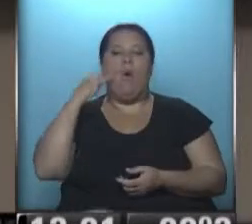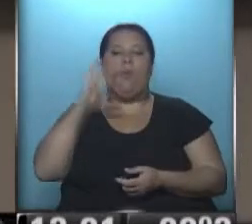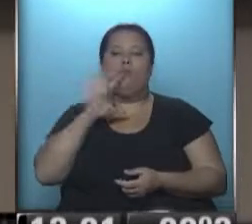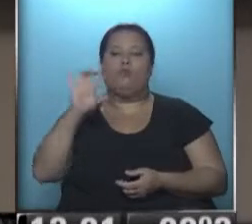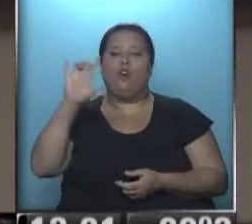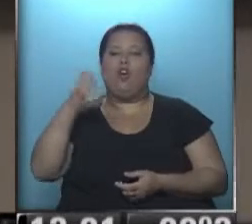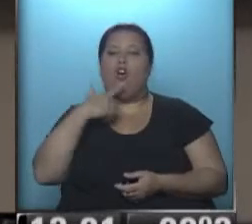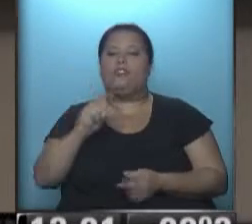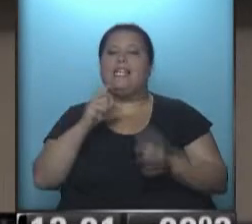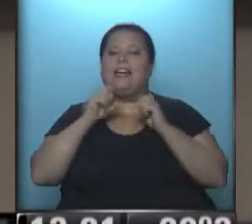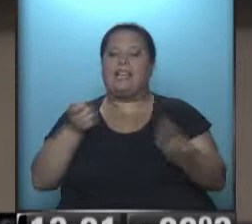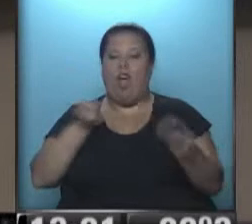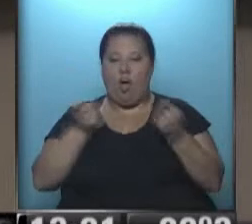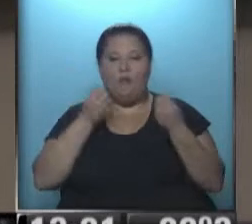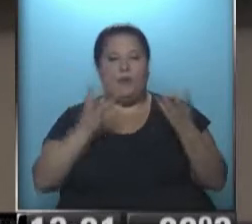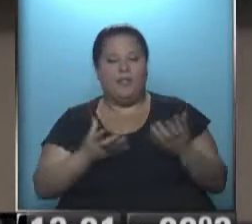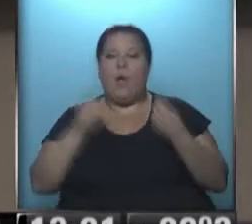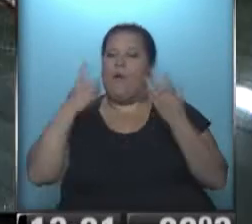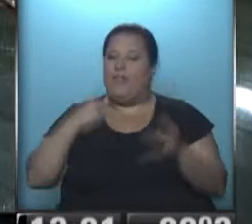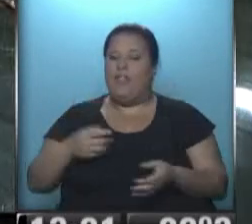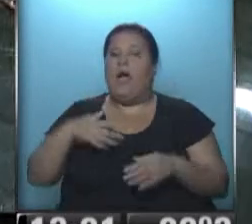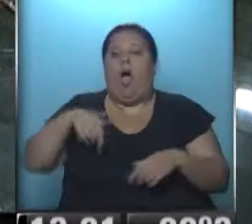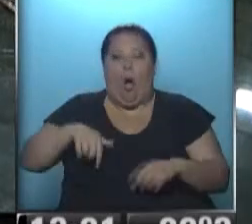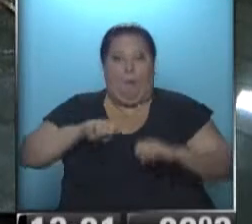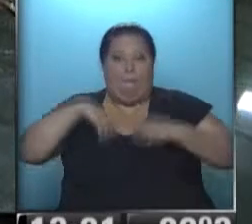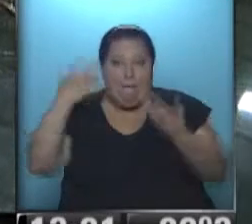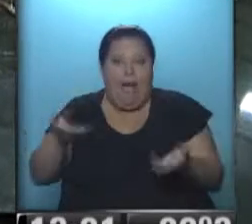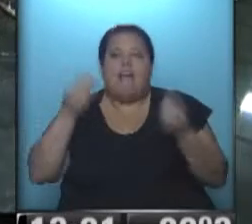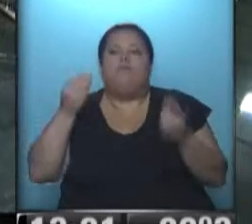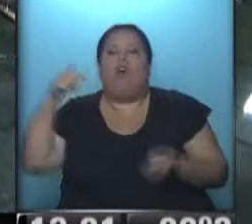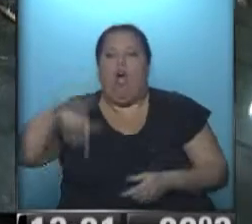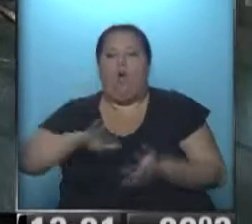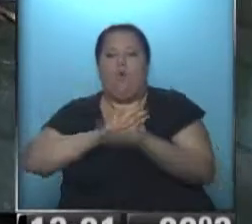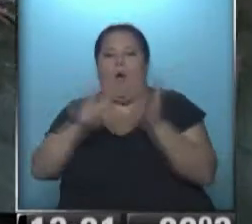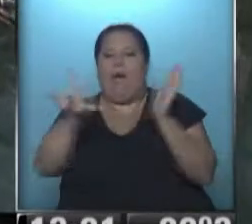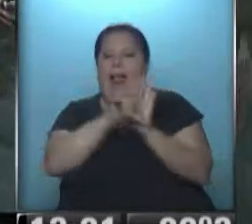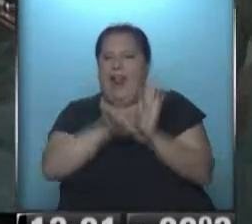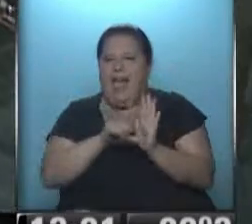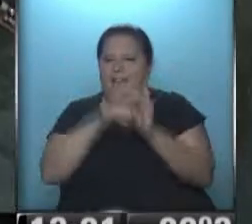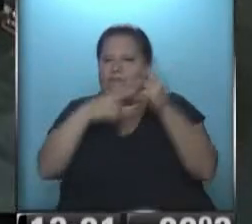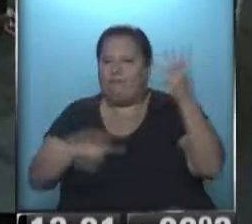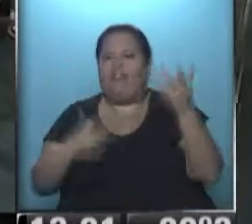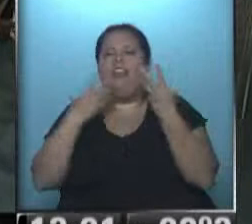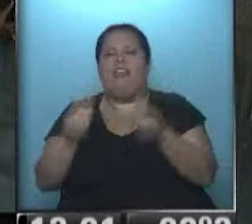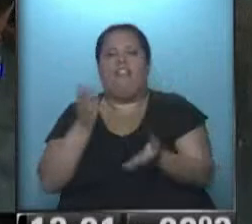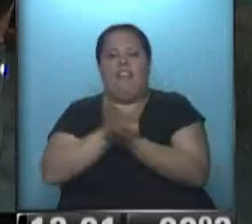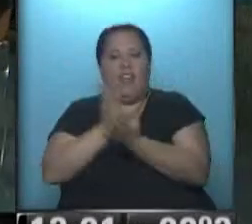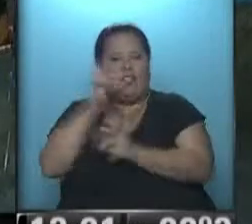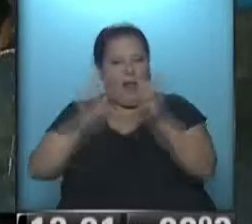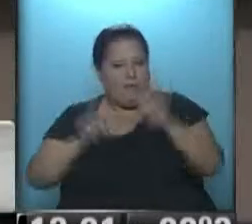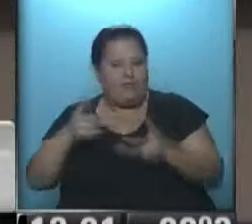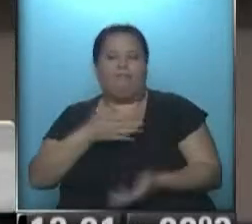secretario de Comercio. ¿Cómo te va, Augusto? ¿Qué tal? Buenos días. Bueno, y más que nunca ahora en el país porque tenemos un nuevo paquete de leyes que defienden los derechos de los consumidores.